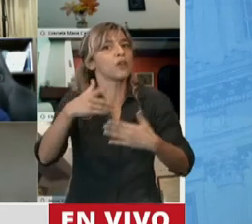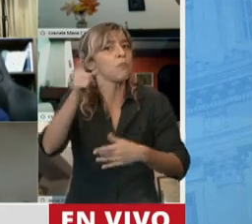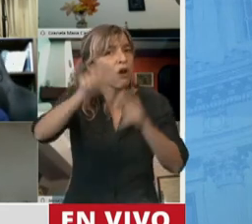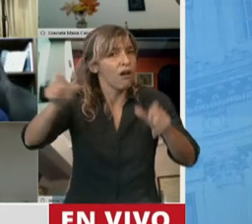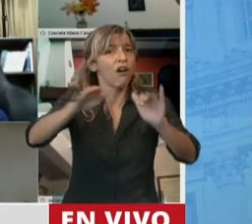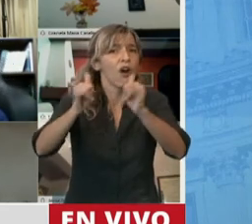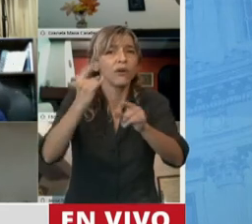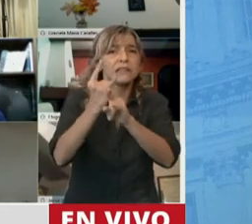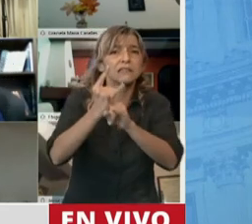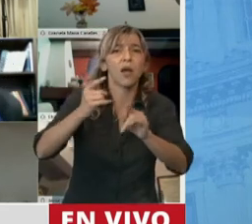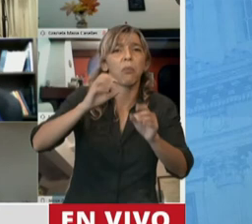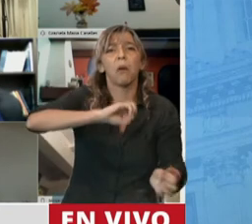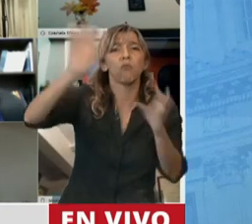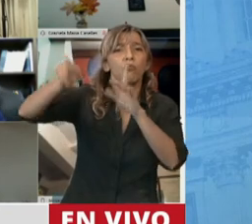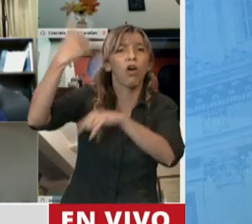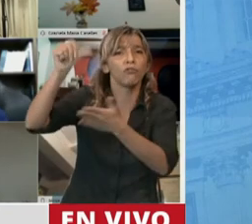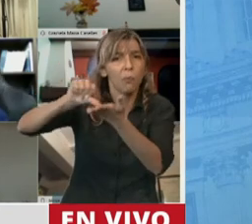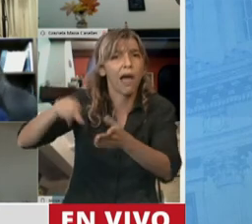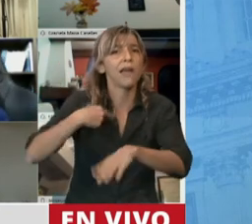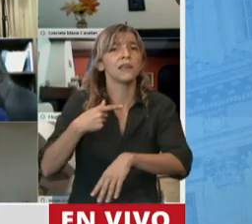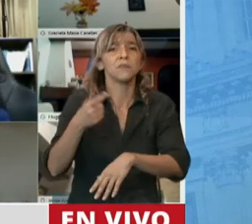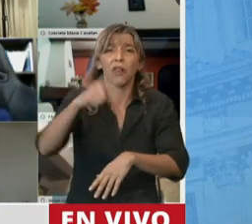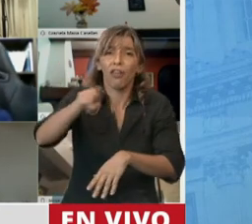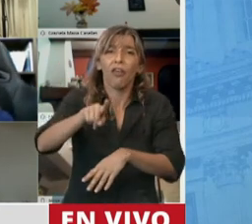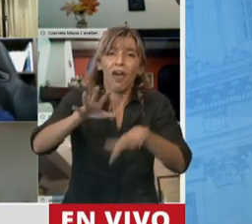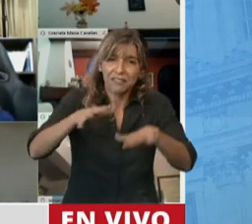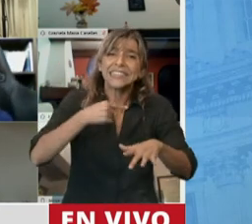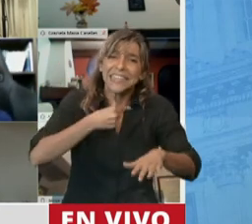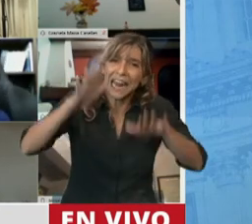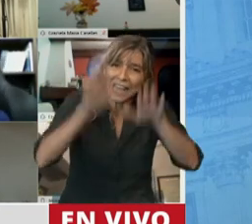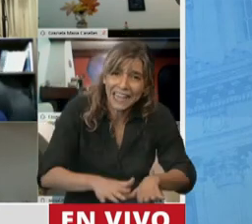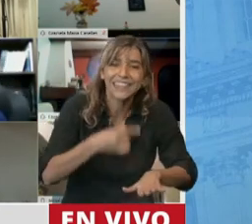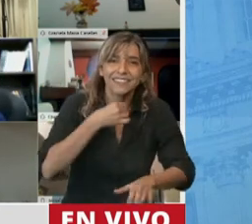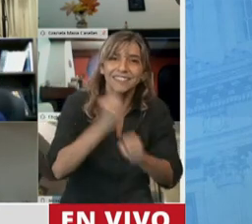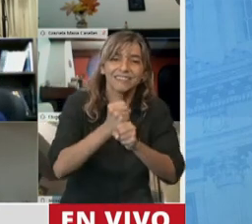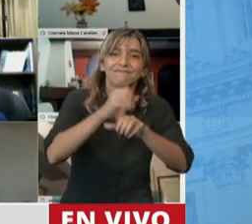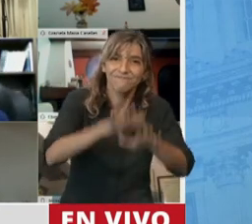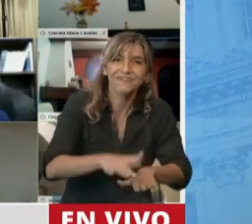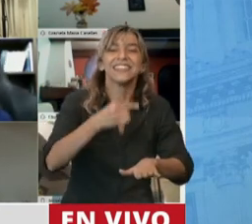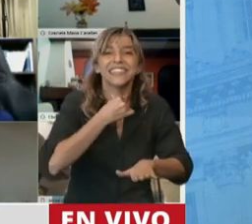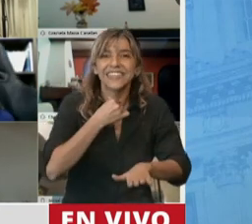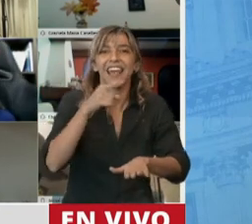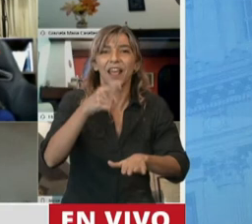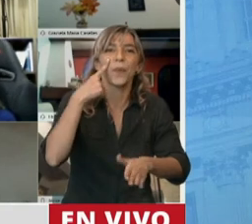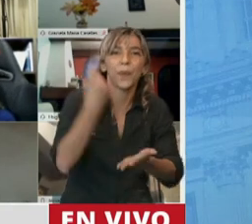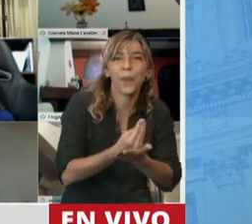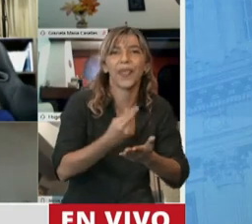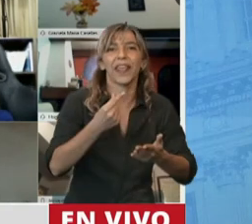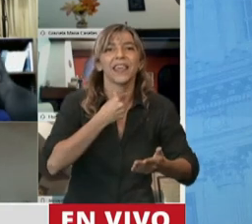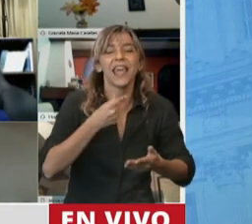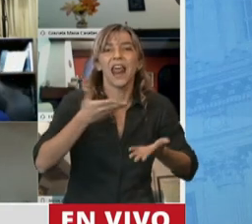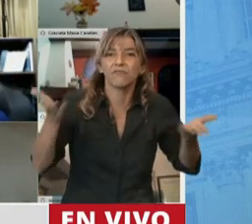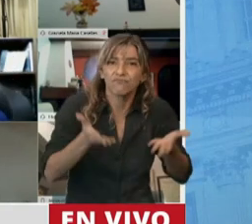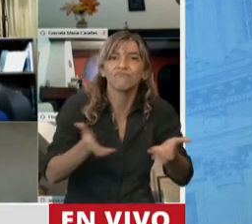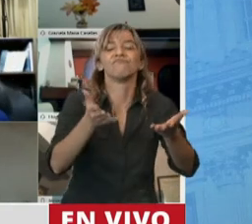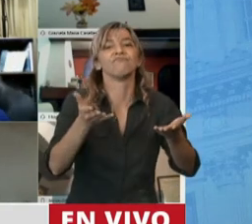acá, que quieren invertir acá. Y ese es el tipo de generación de empresarios que necesitamos. Si nosotros los estimulamos,